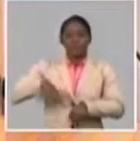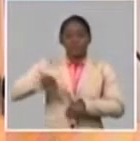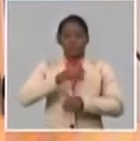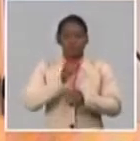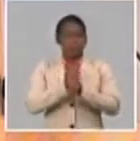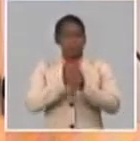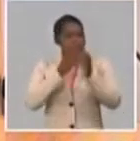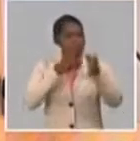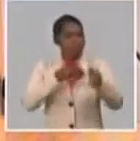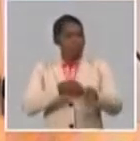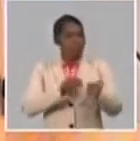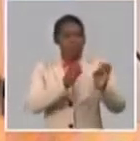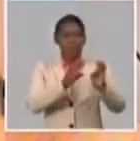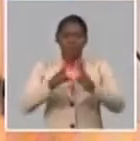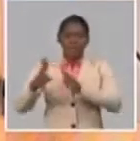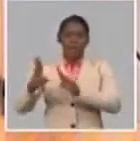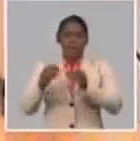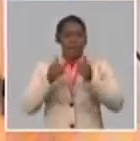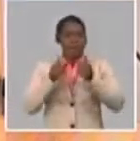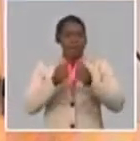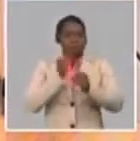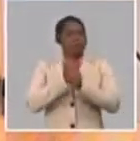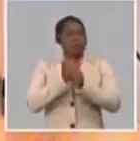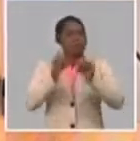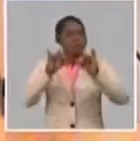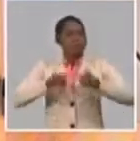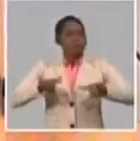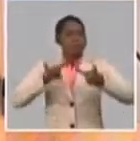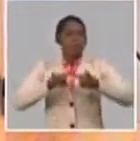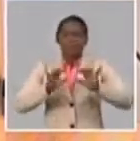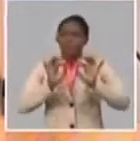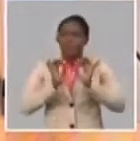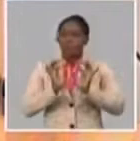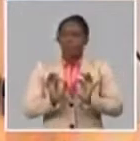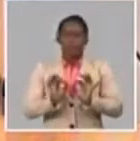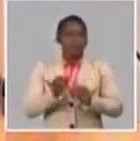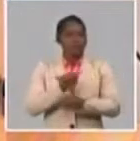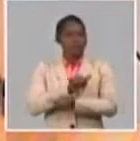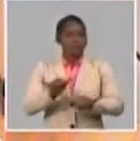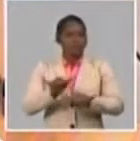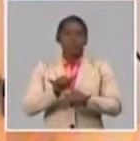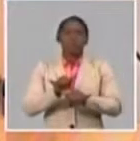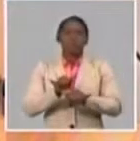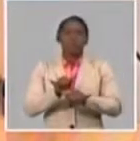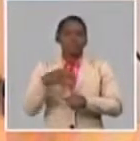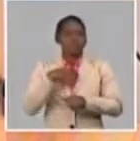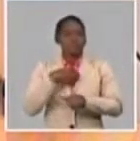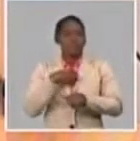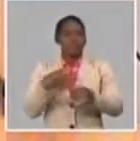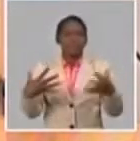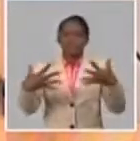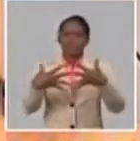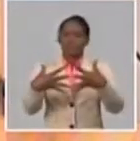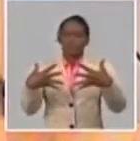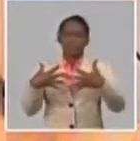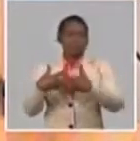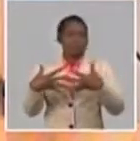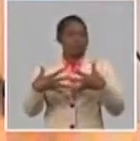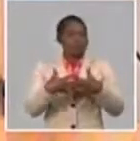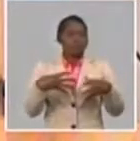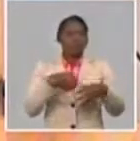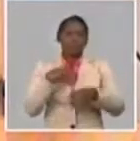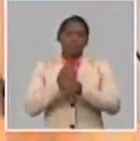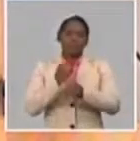solamente está el trabajo de las universidades médicas, las universidades provinciales, en la capital, que es como decía la ministra, donde más potencialidad hay.